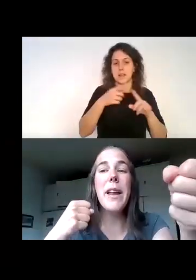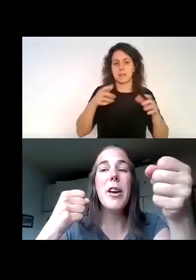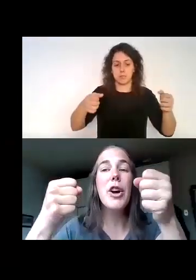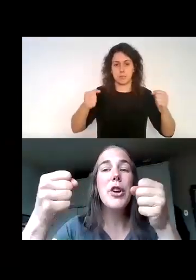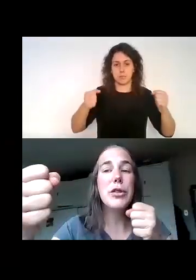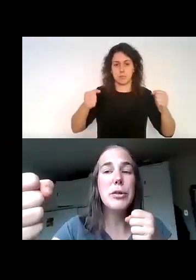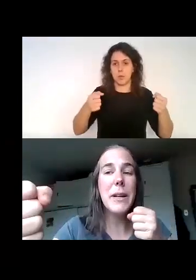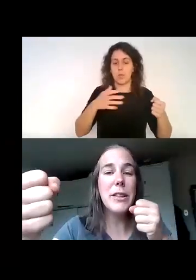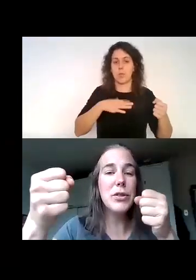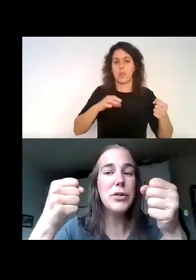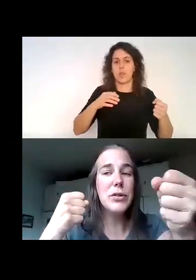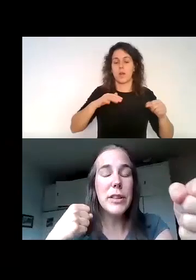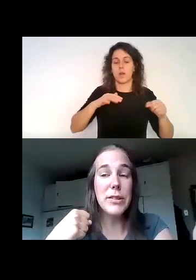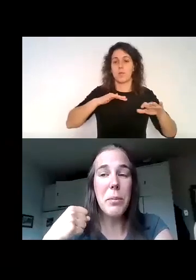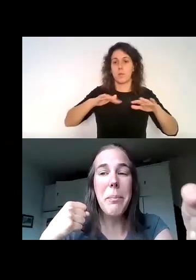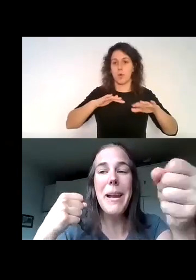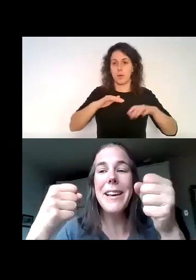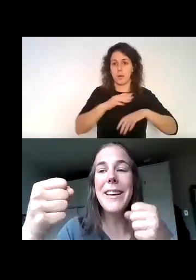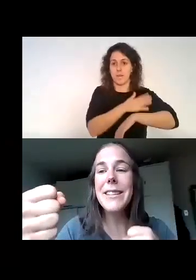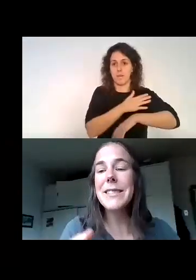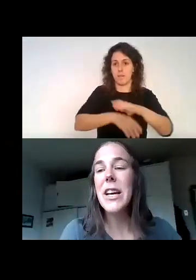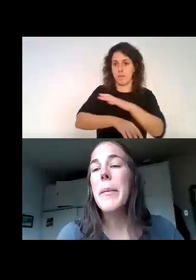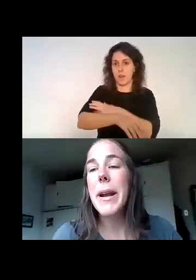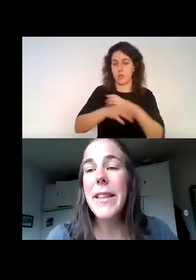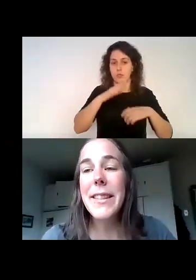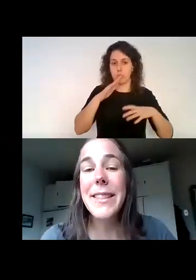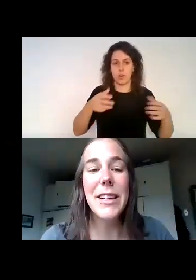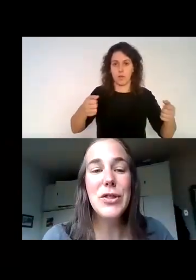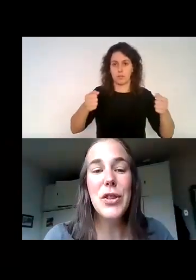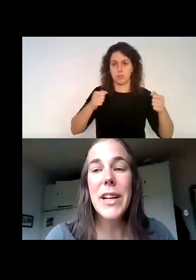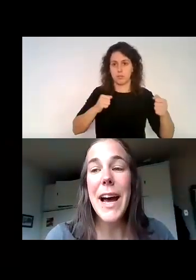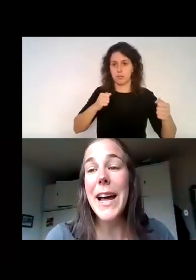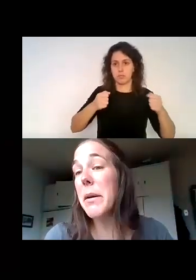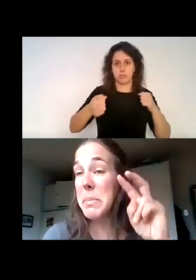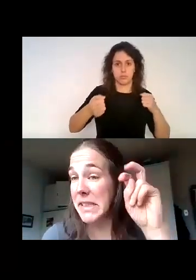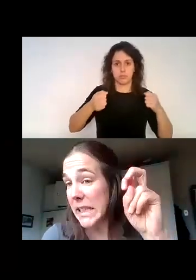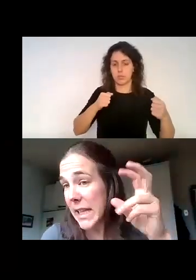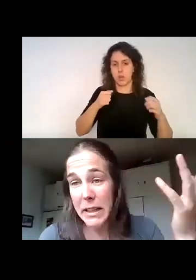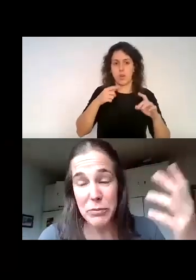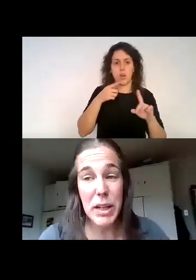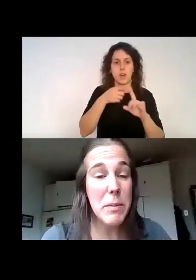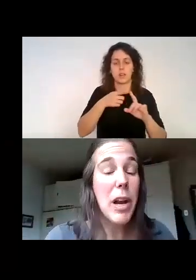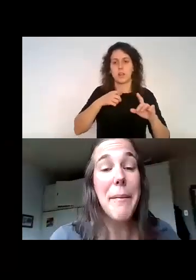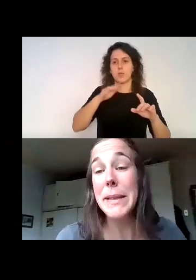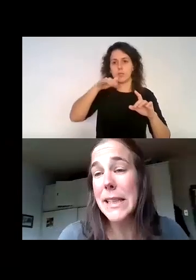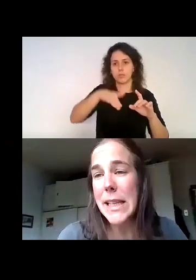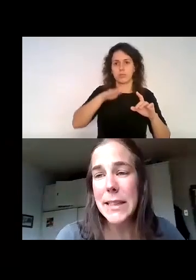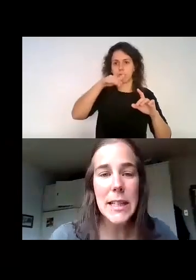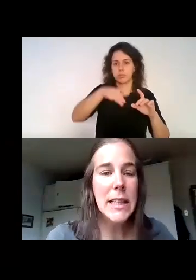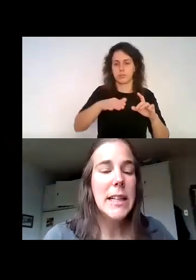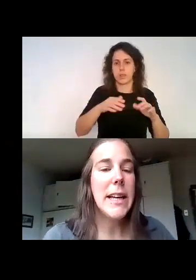mover los brazos que son palancas para dar tracción a la bicicleta llamemos la